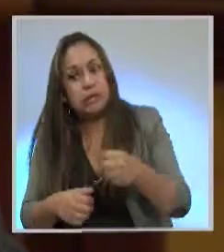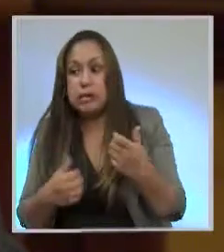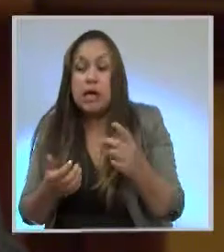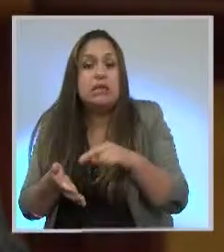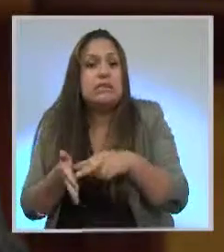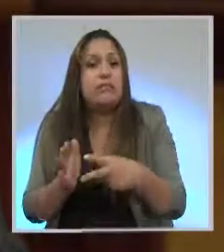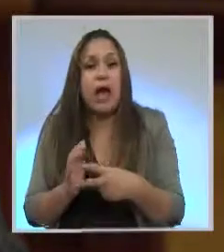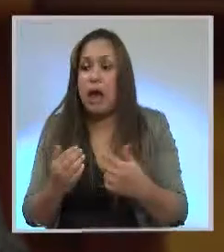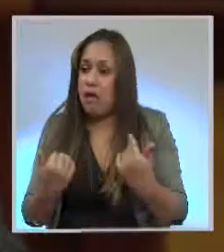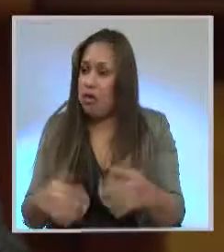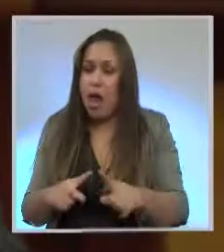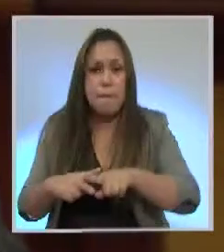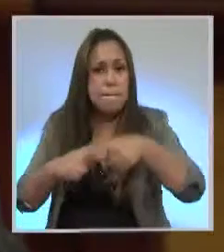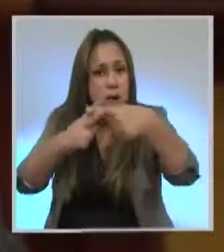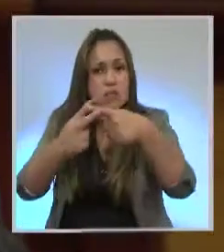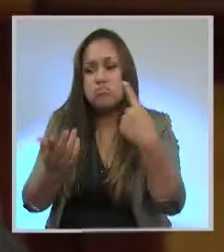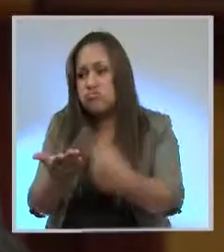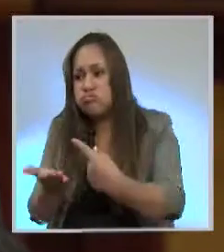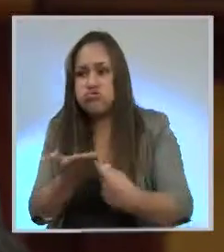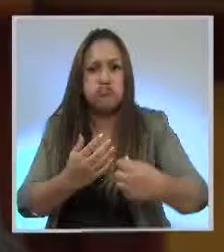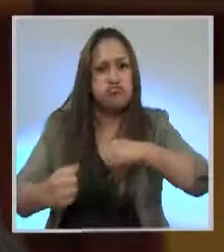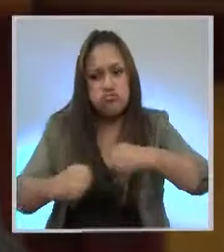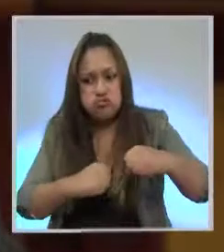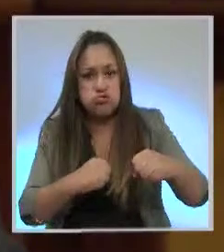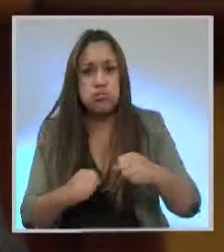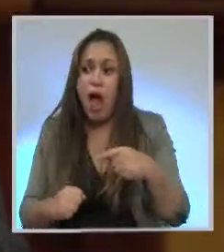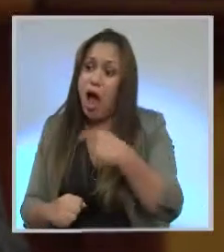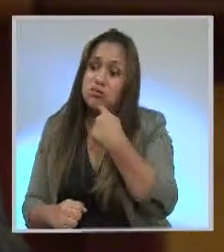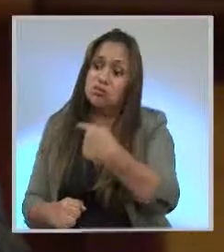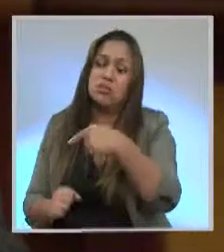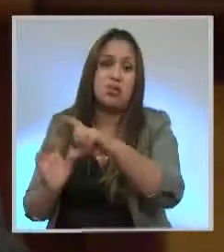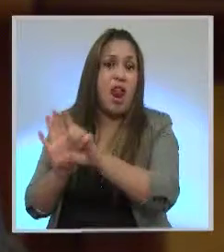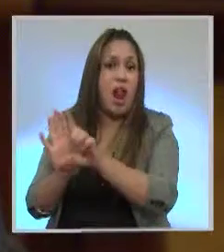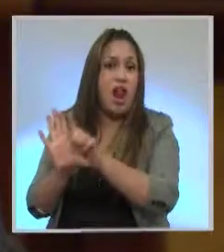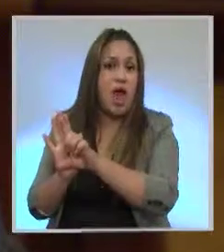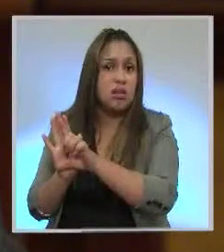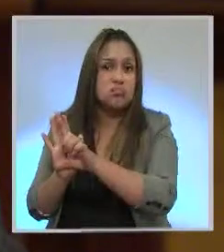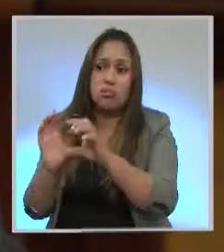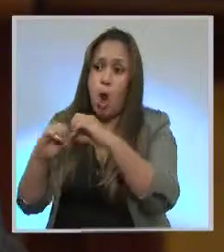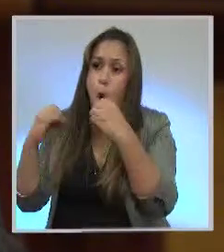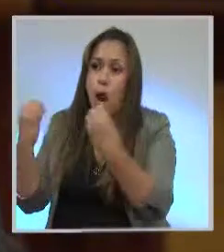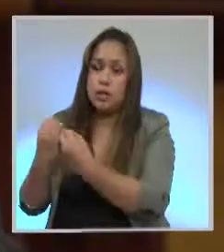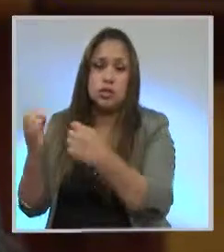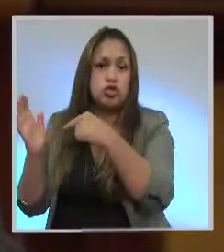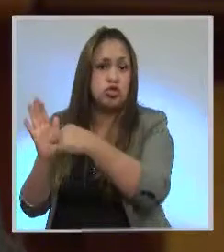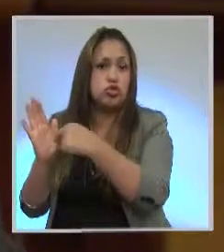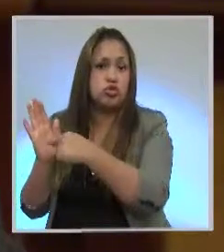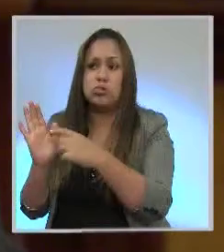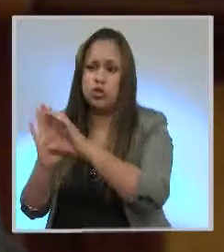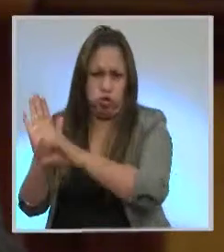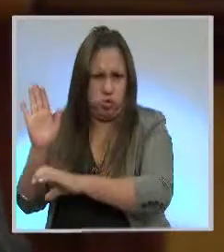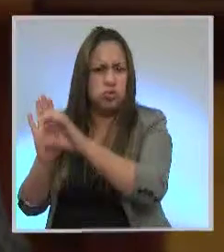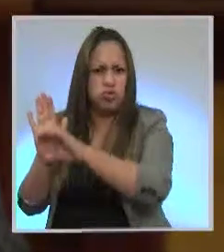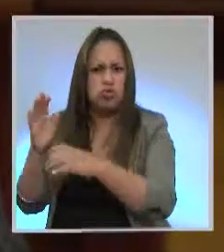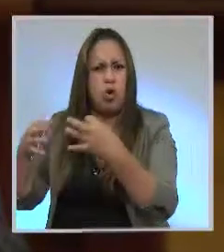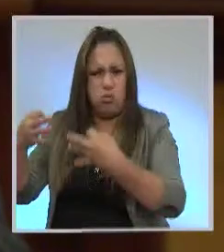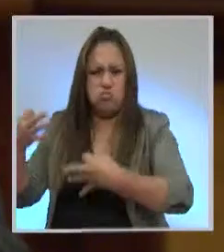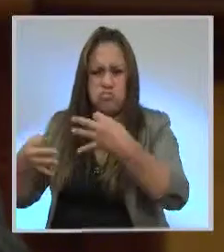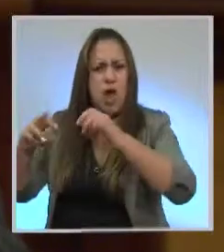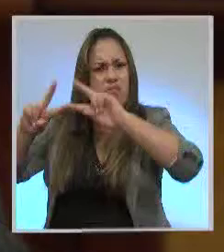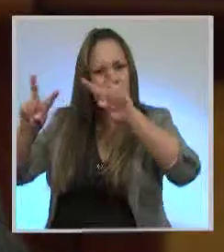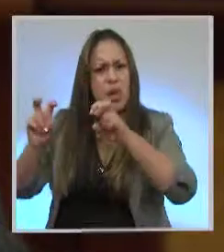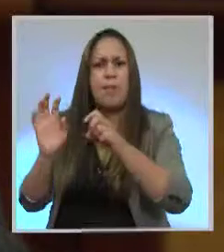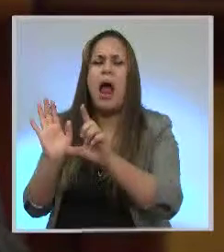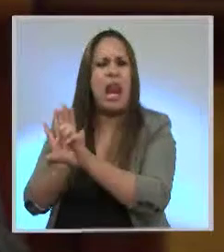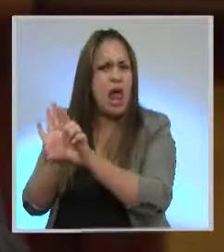proyectos de ley dentro de la ley orgánica de la función legislativa. Y ahí tampoco existe ninguna figura de retiro. Lo único